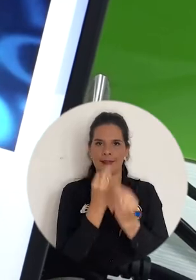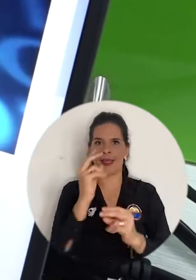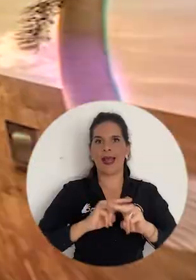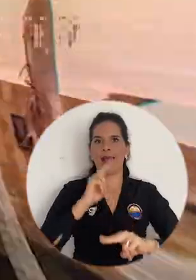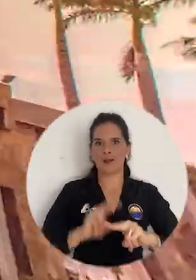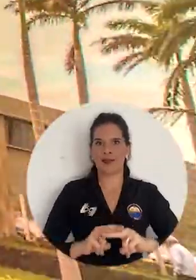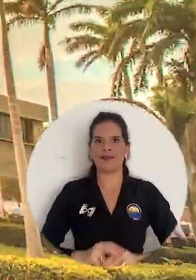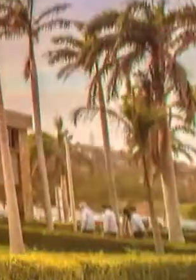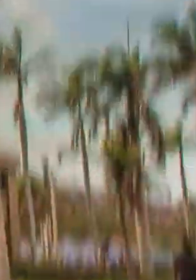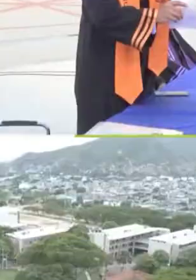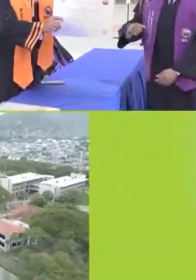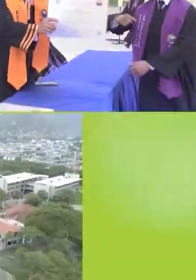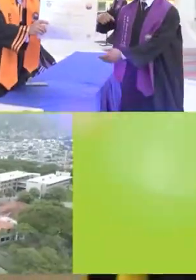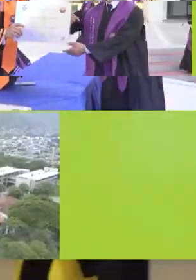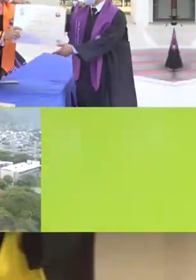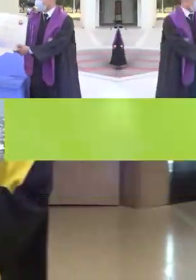Naturales.